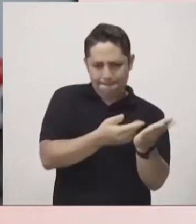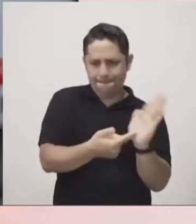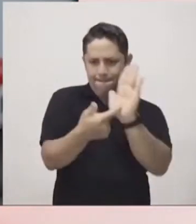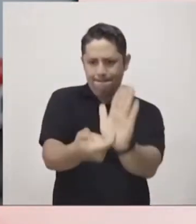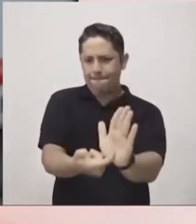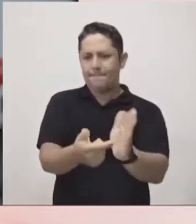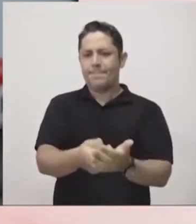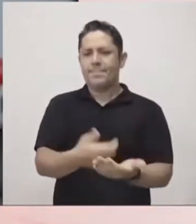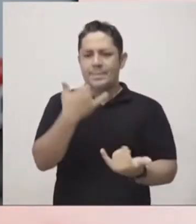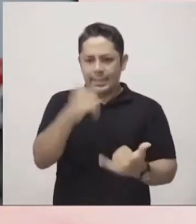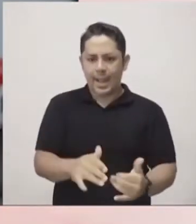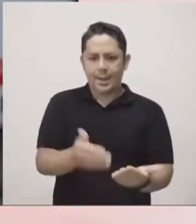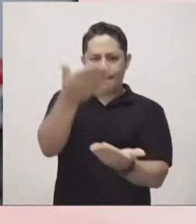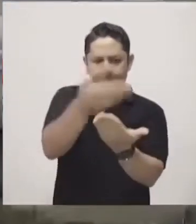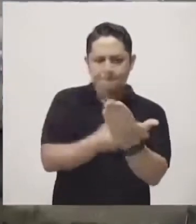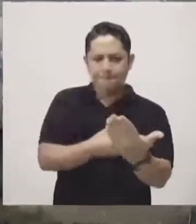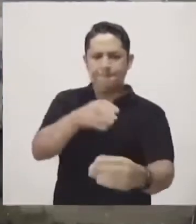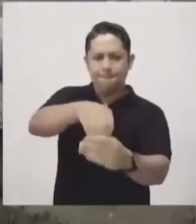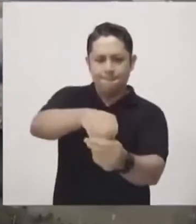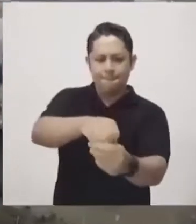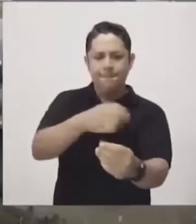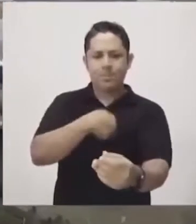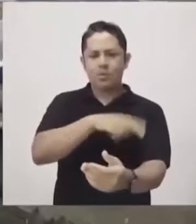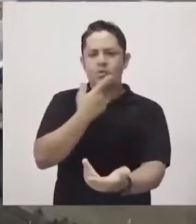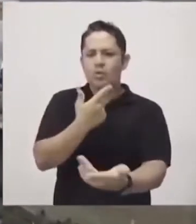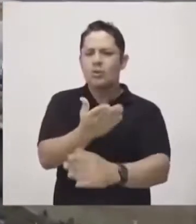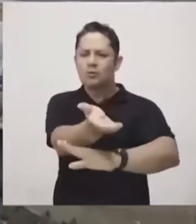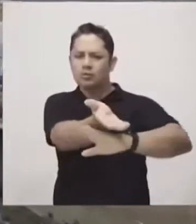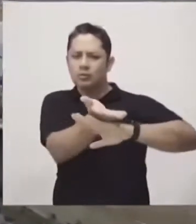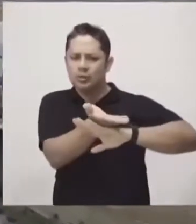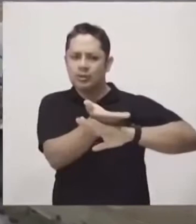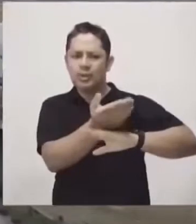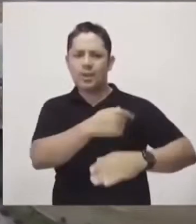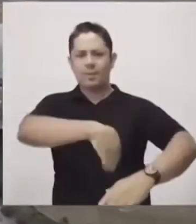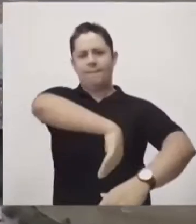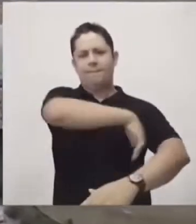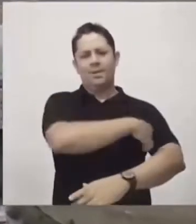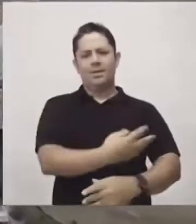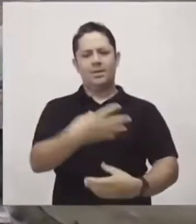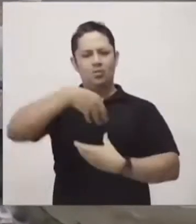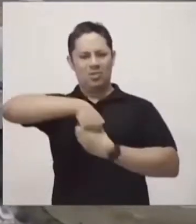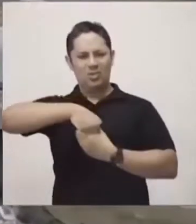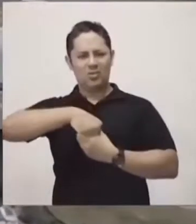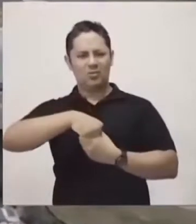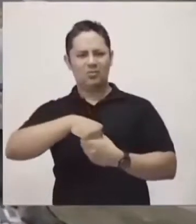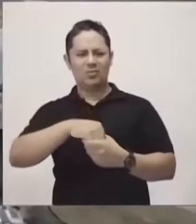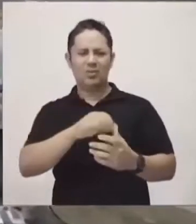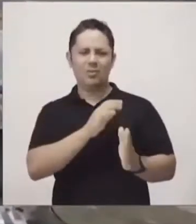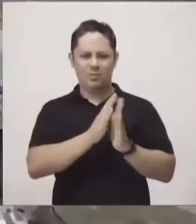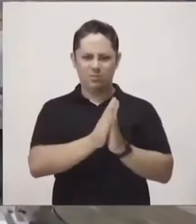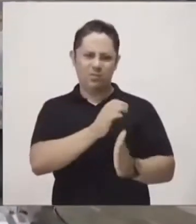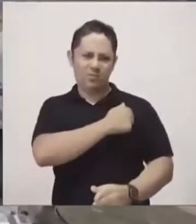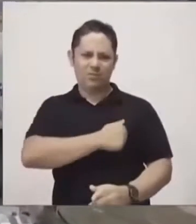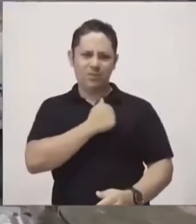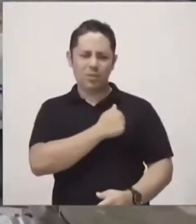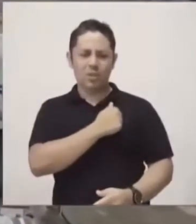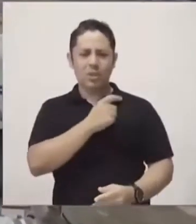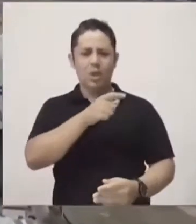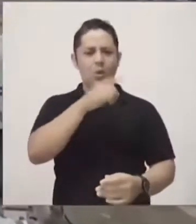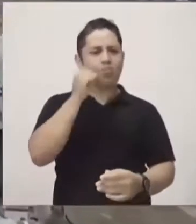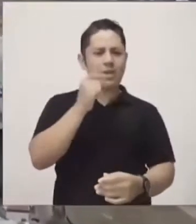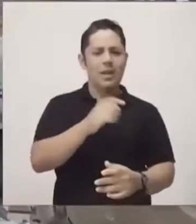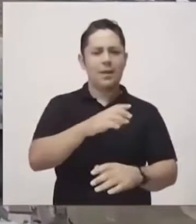ministra Alicia Arango, al director de la aeronáutica civil, a la ministra de transporte, en un